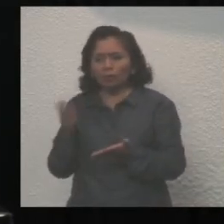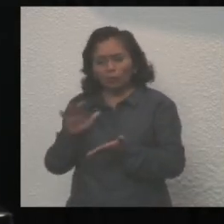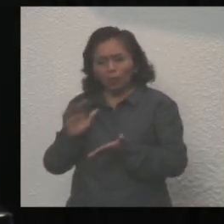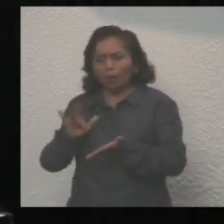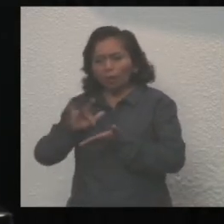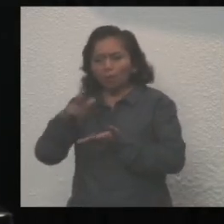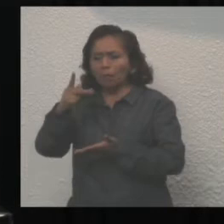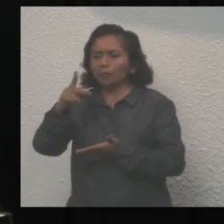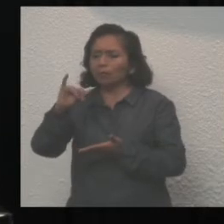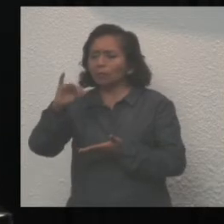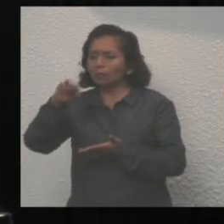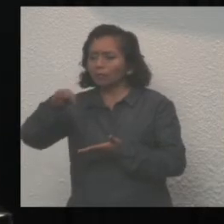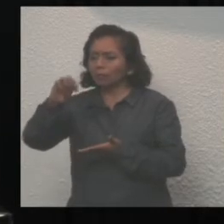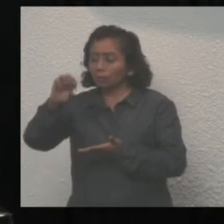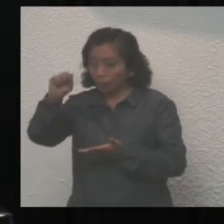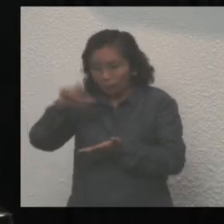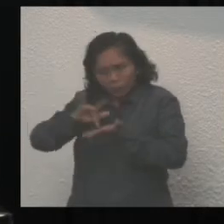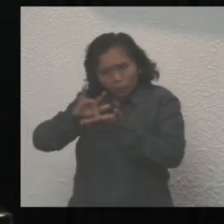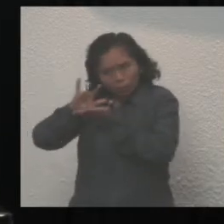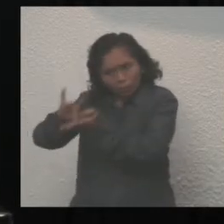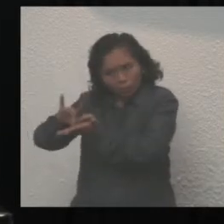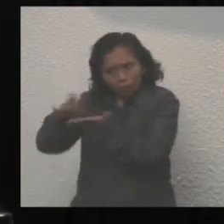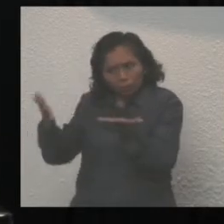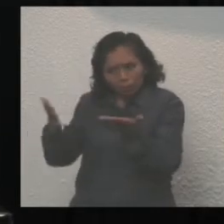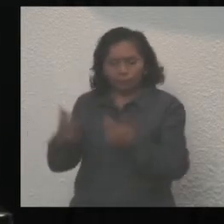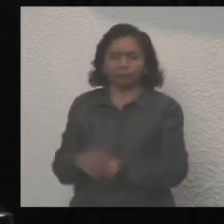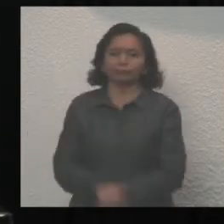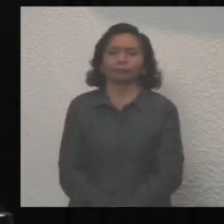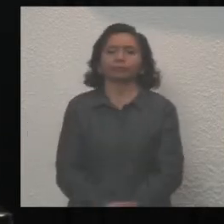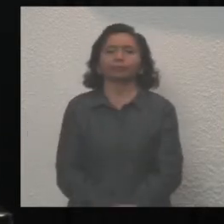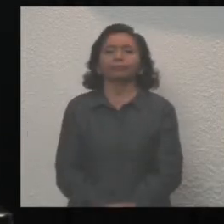a las pymes y cuenta con el apoyo del Congreso.